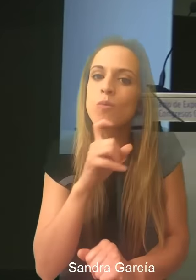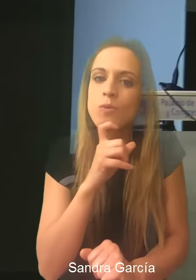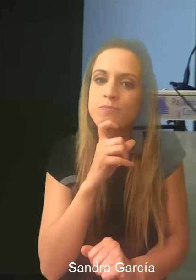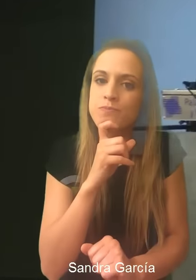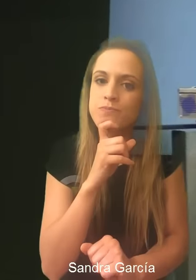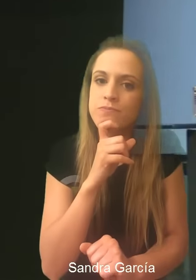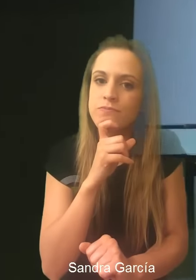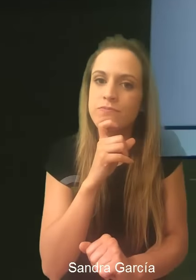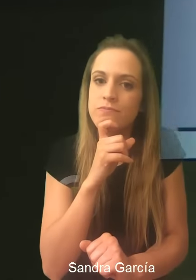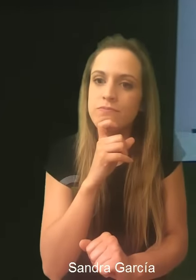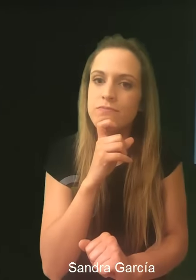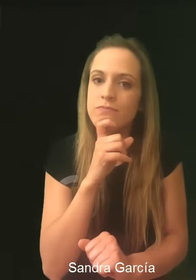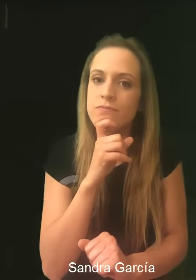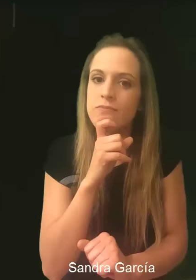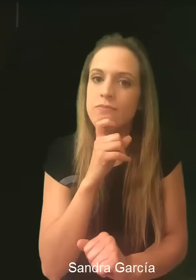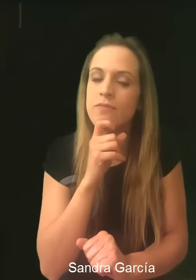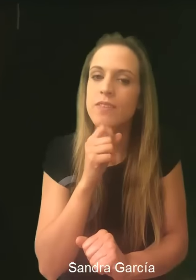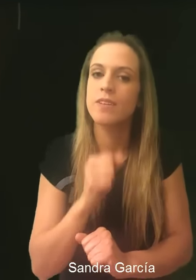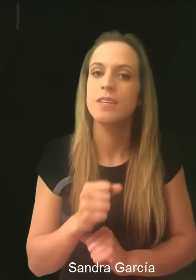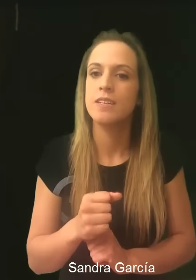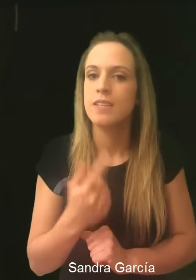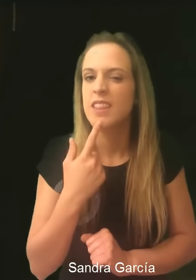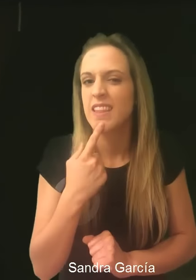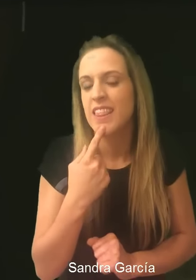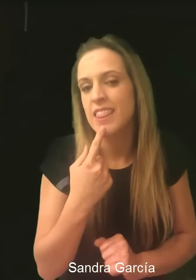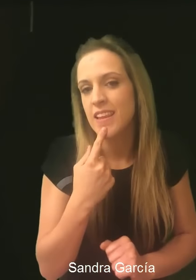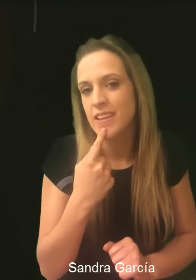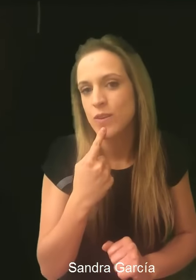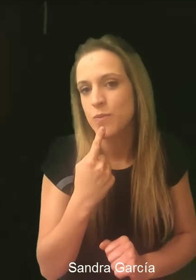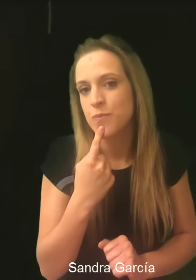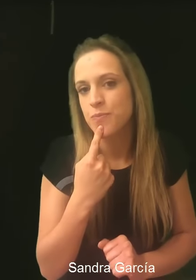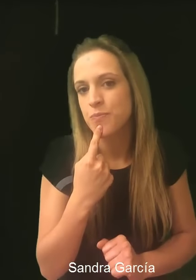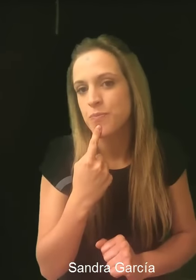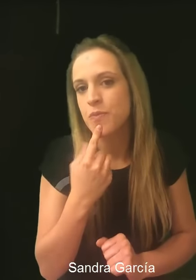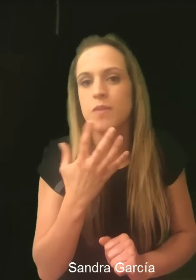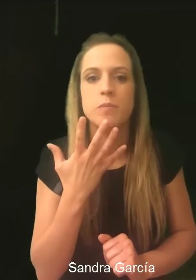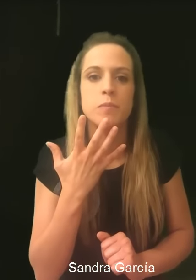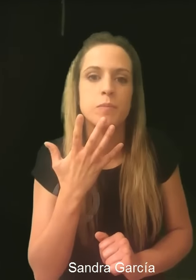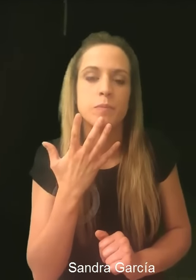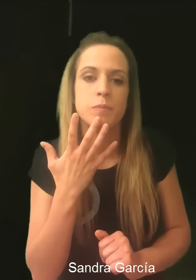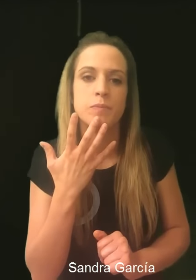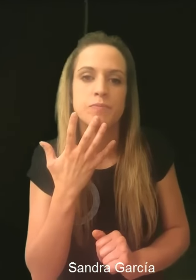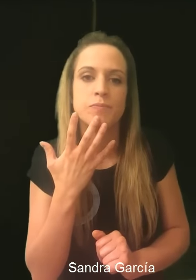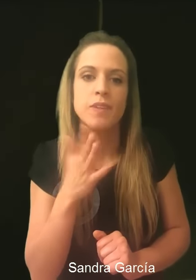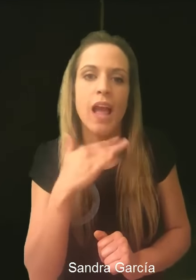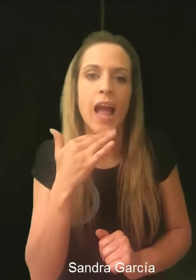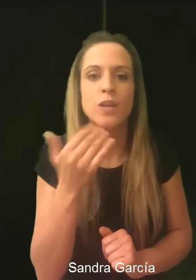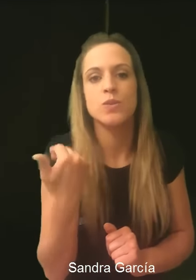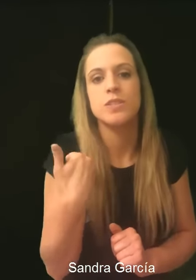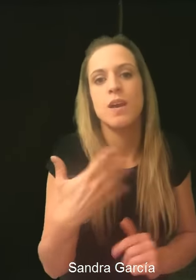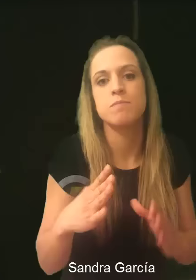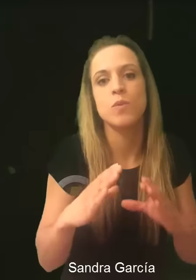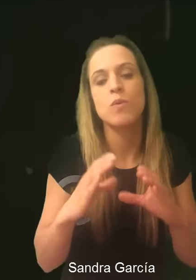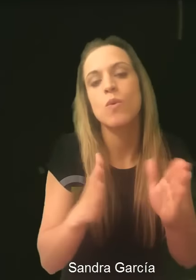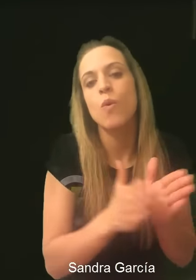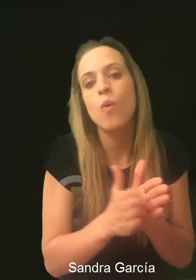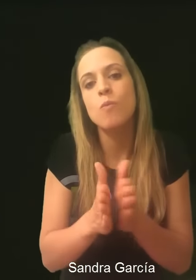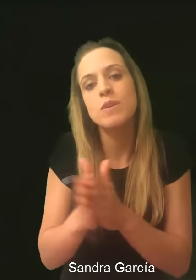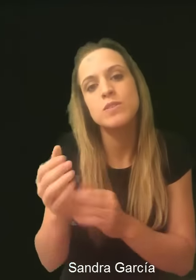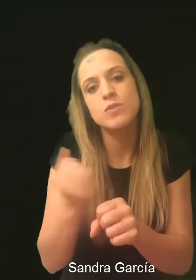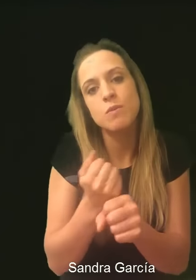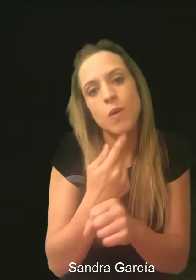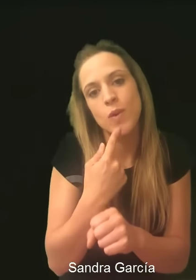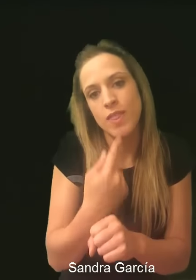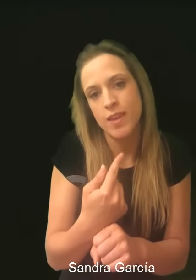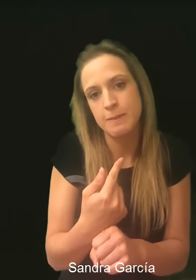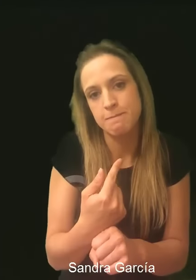le di a mis compañeros de trabajo. Ellos estaban un poquito cabizbajos, estaban un poquito tristes. Y quiero